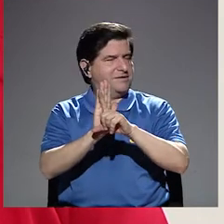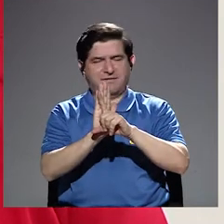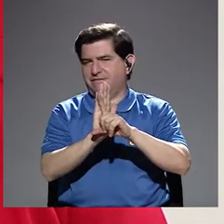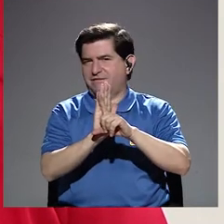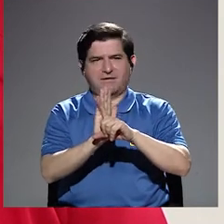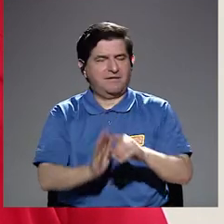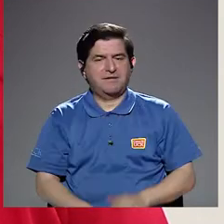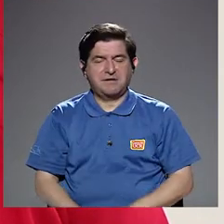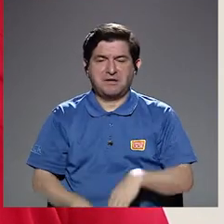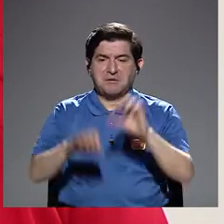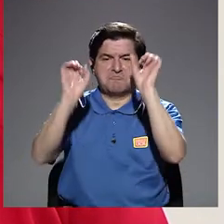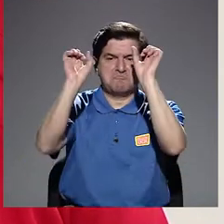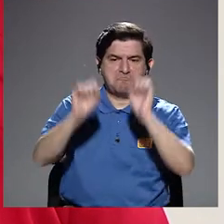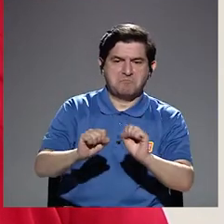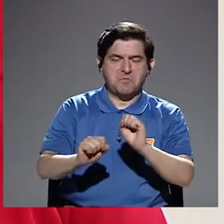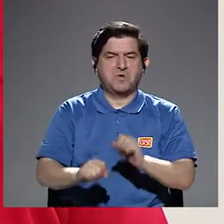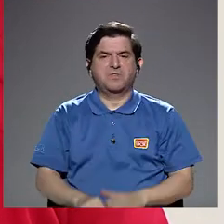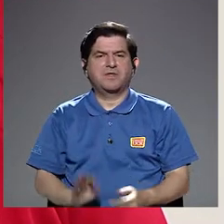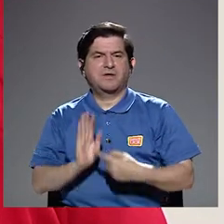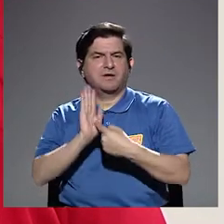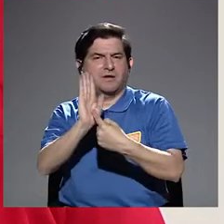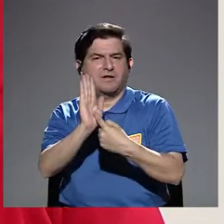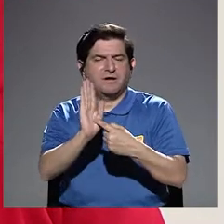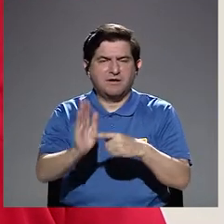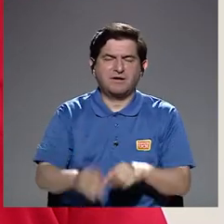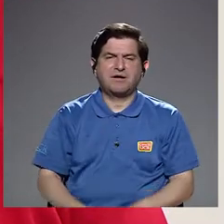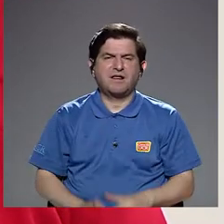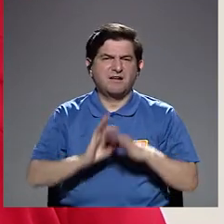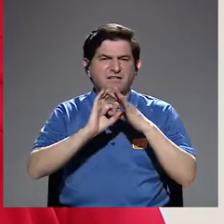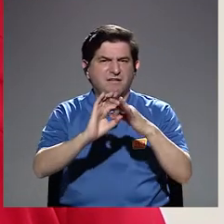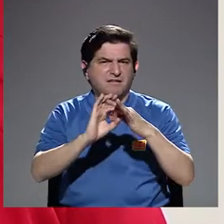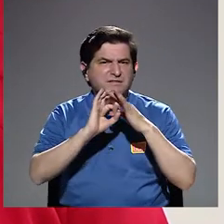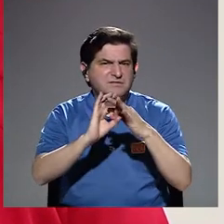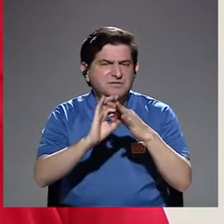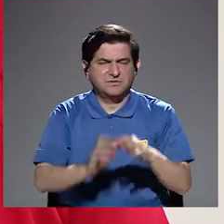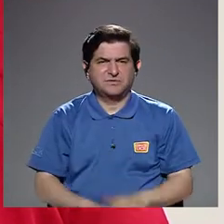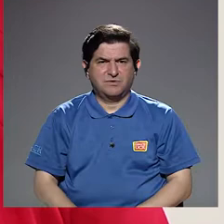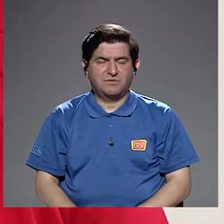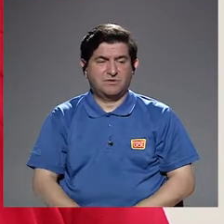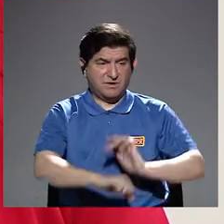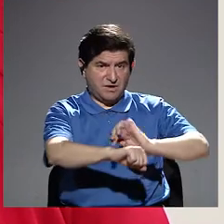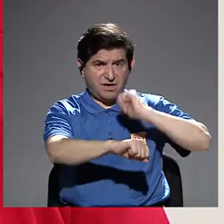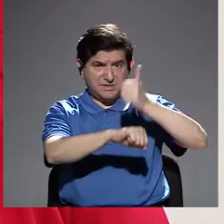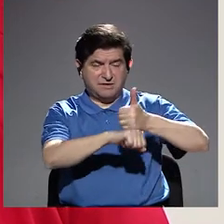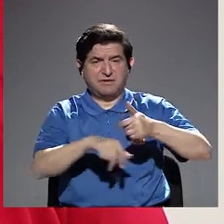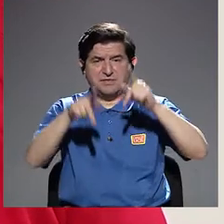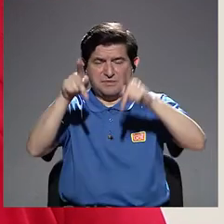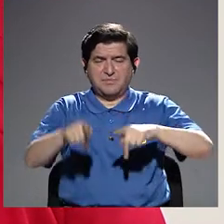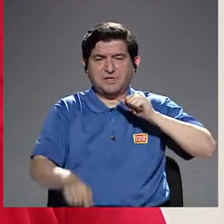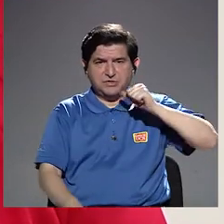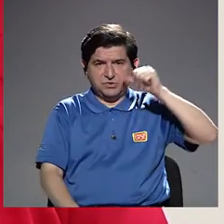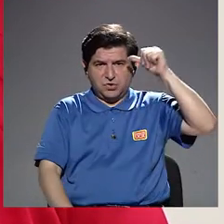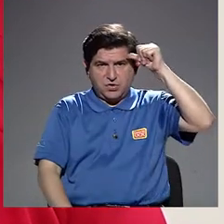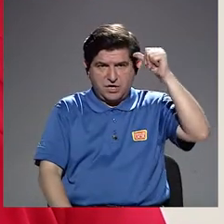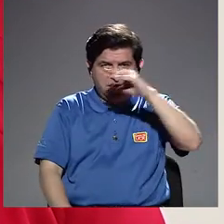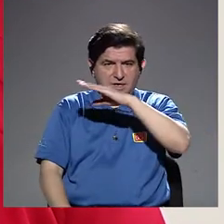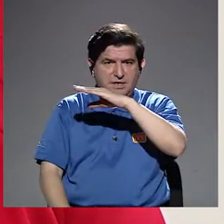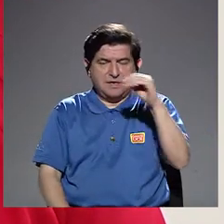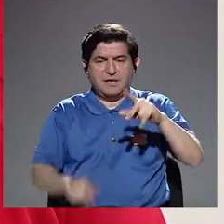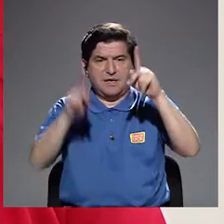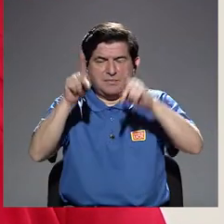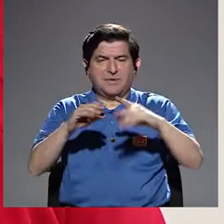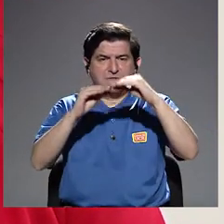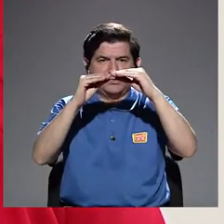pudiera hablar de este tipo de relaciones que se establecen entre personas adultas y